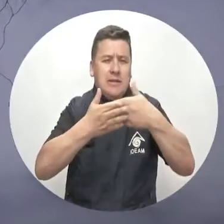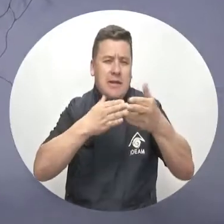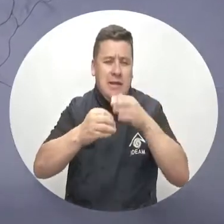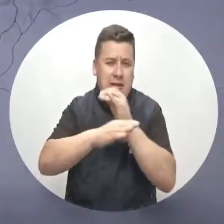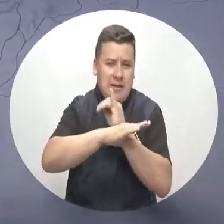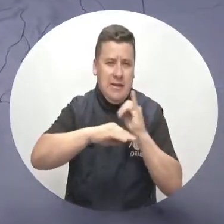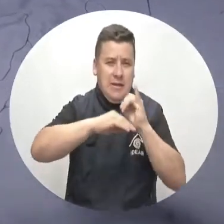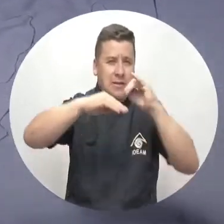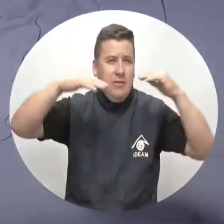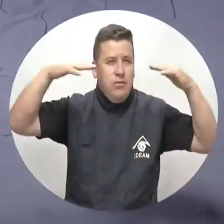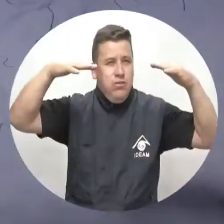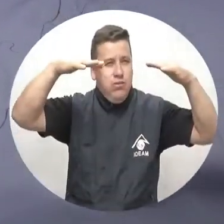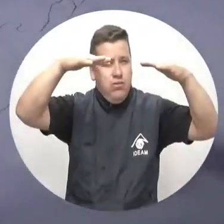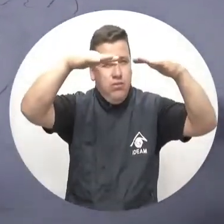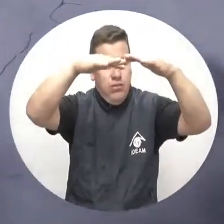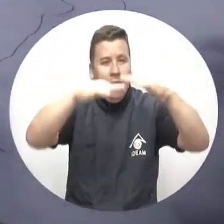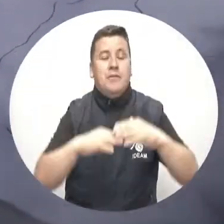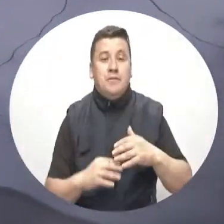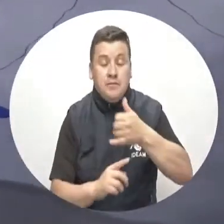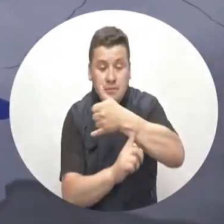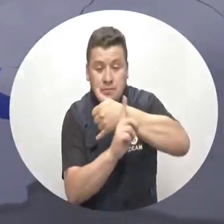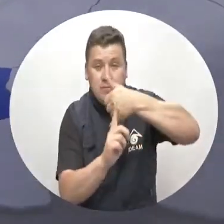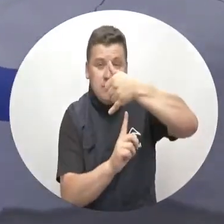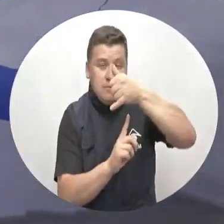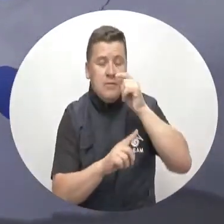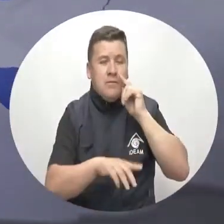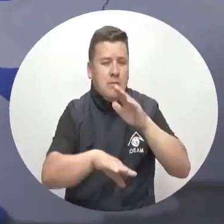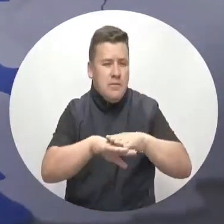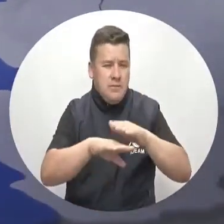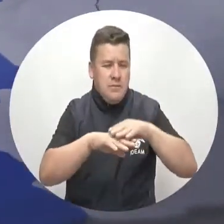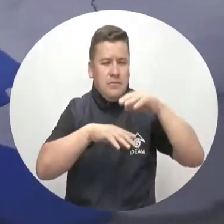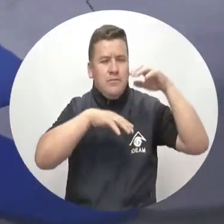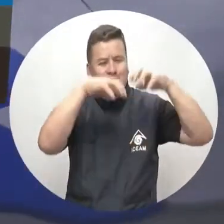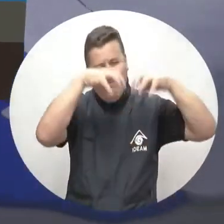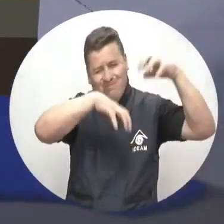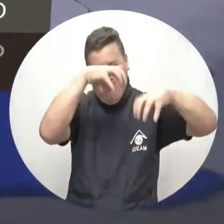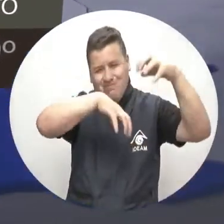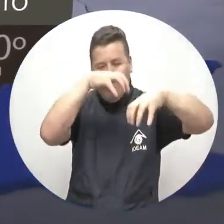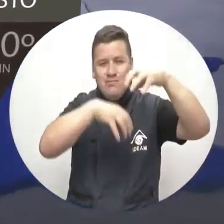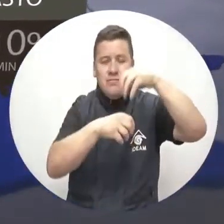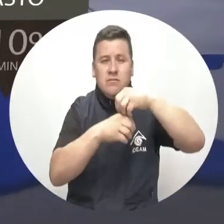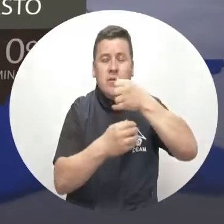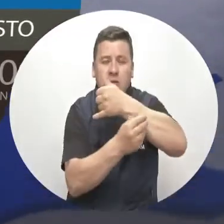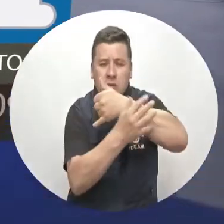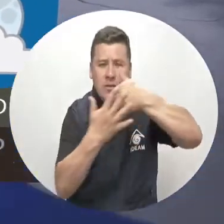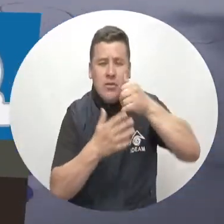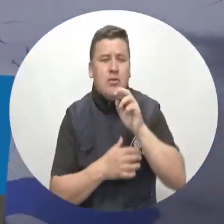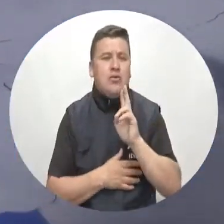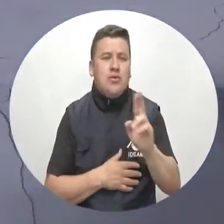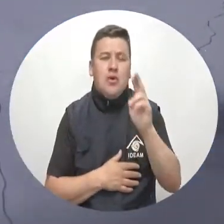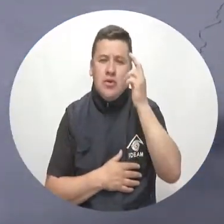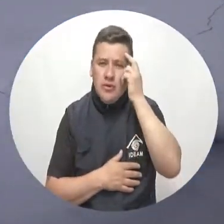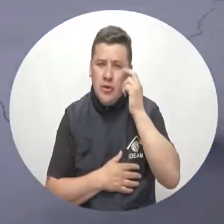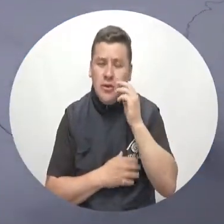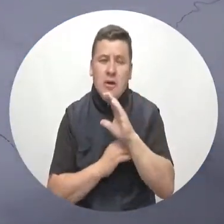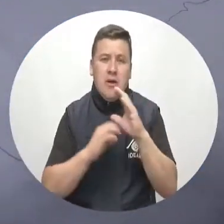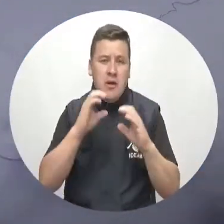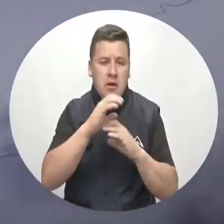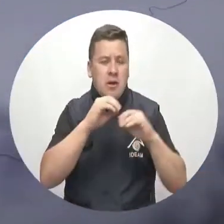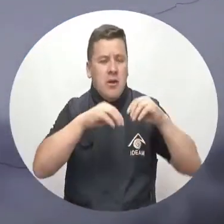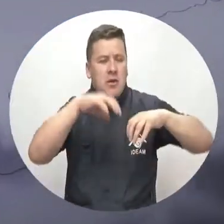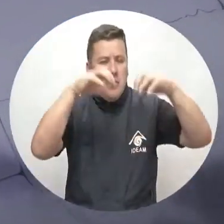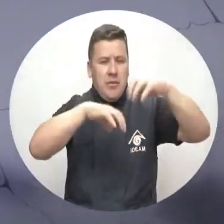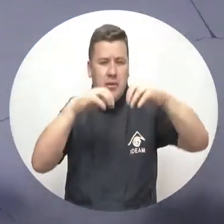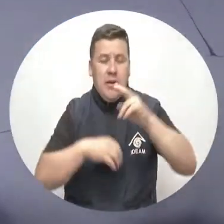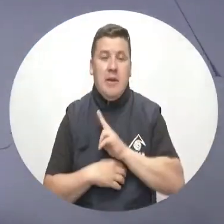Cielo cubierto sobre el Pacífico, acompañado de aguaceros hacia la costa y el sur de Chocó y Cauca, lloviznas en el litoral de Valle y Nariño,